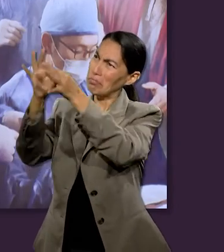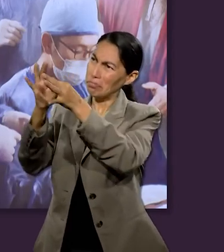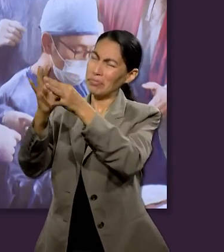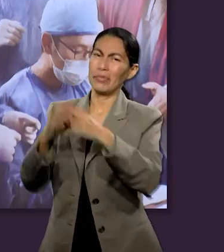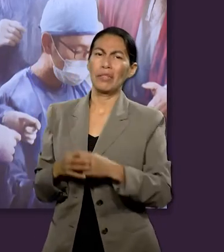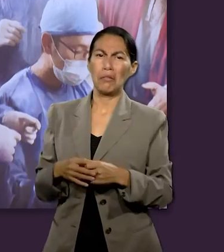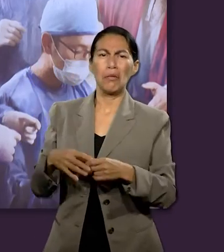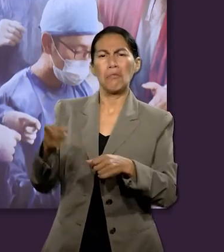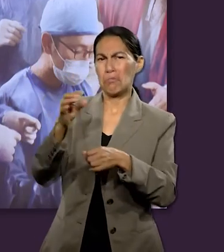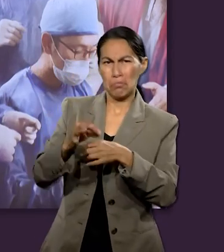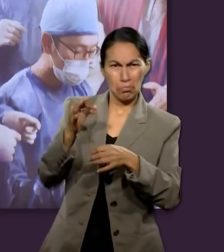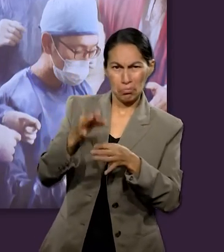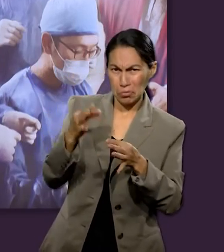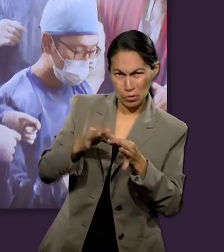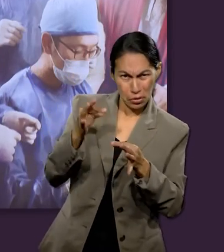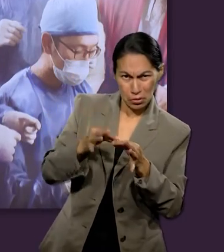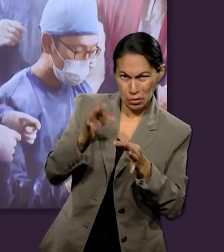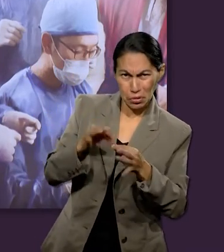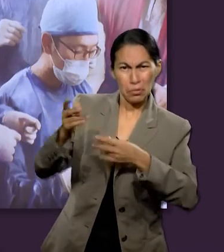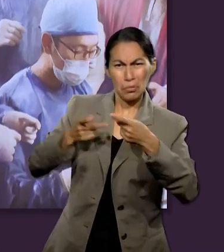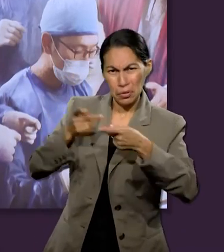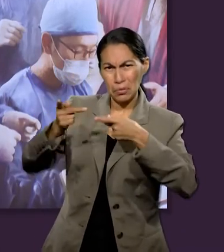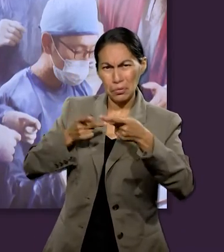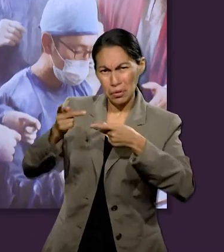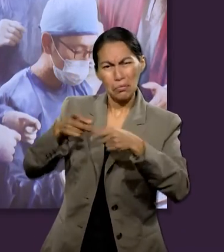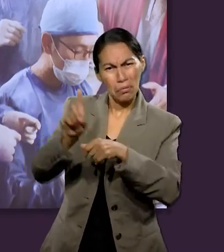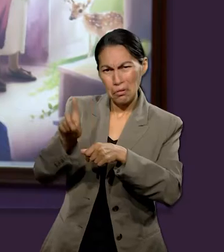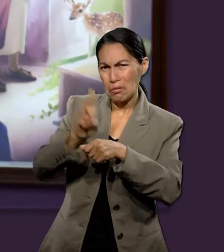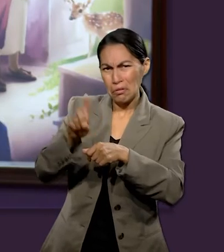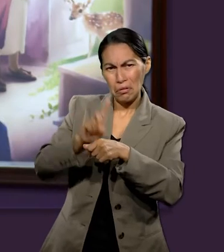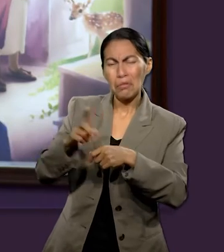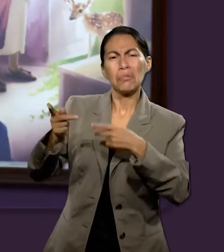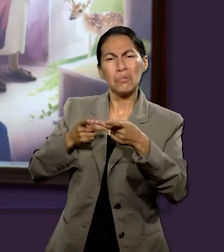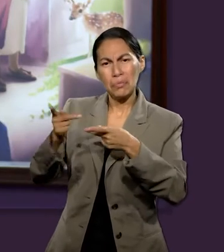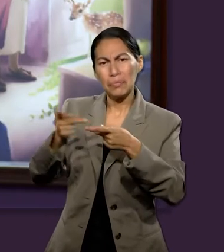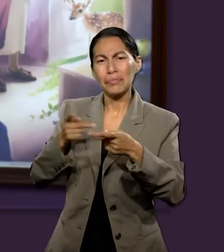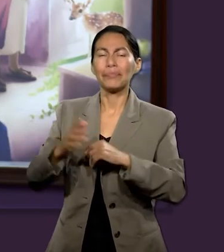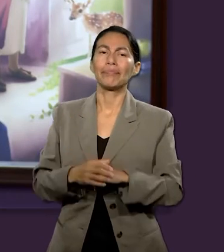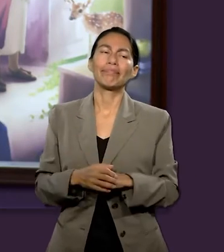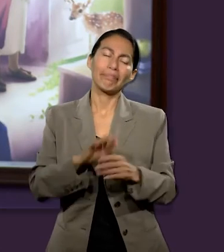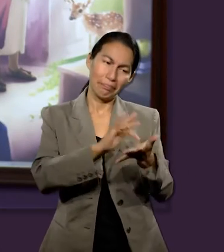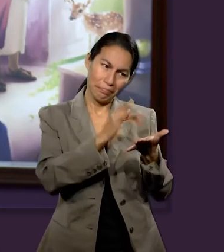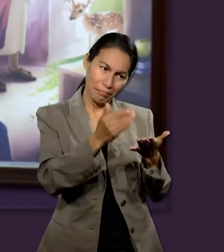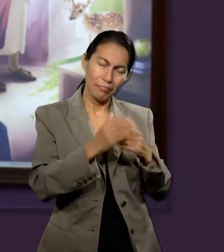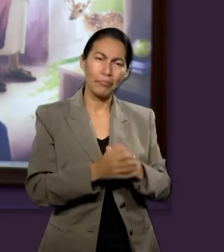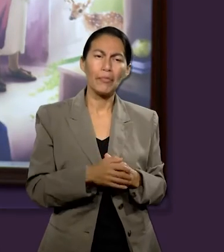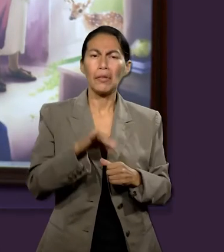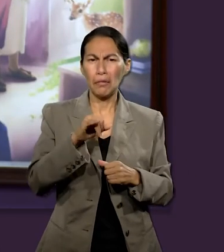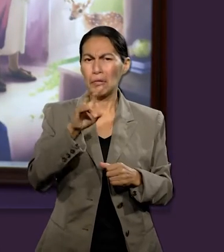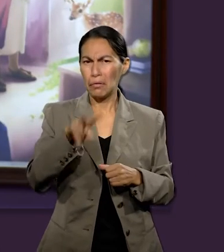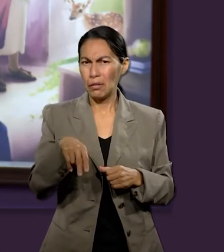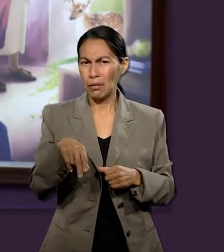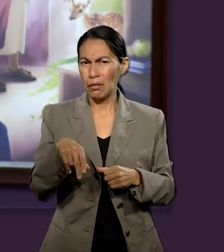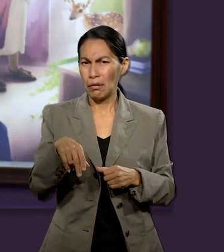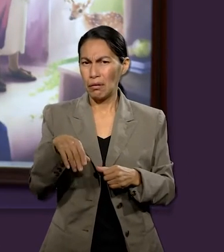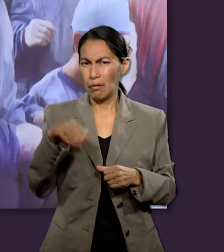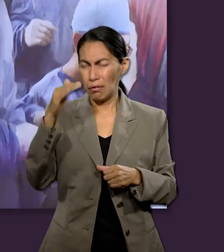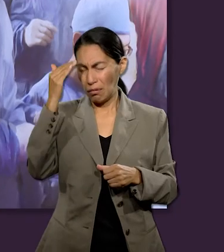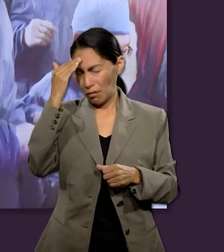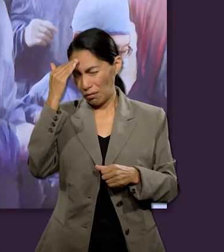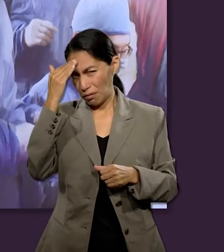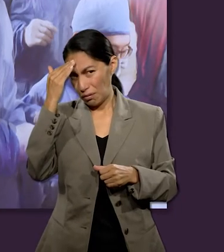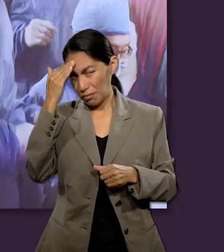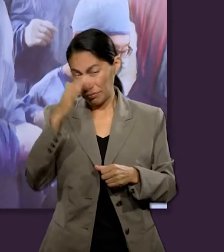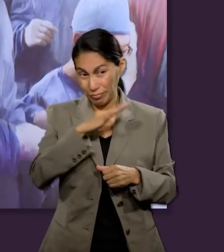procrastinar posponer el hecho de prepararnos para encontrarnos con Dios muchas gracias la cosmovisión